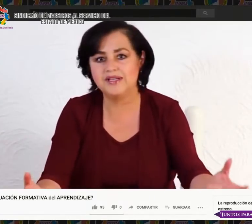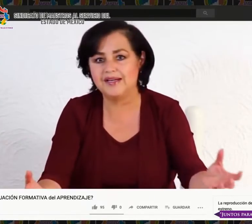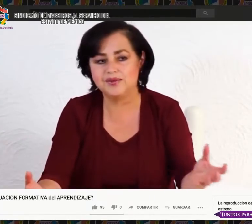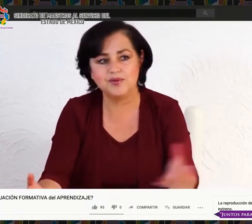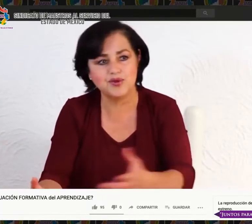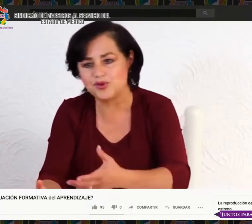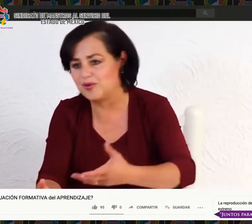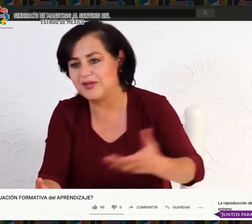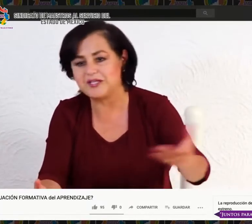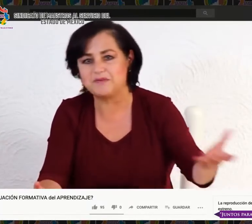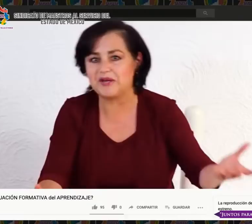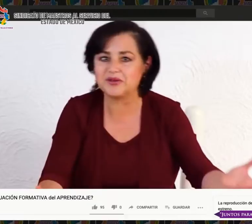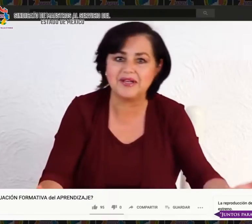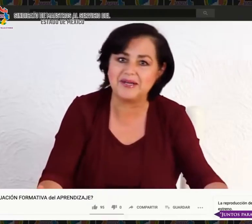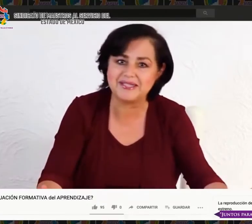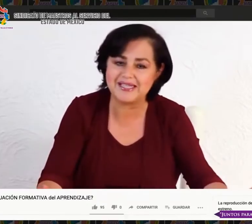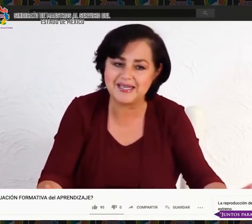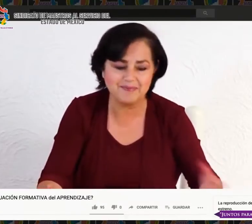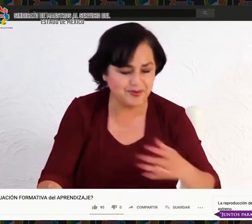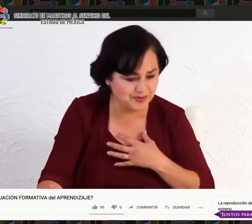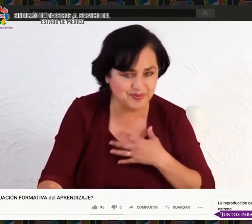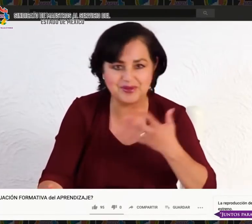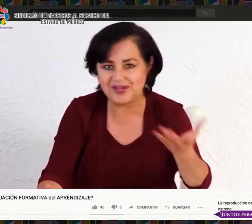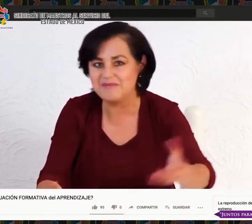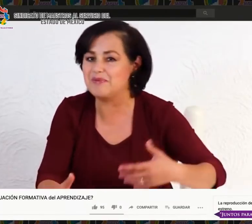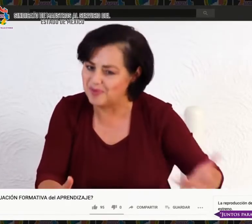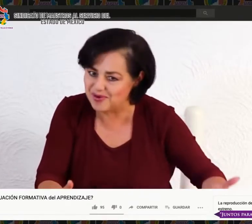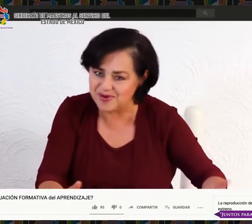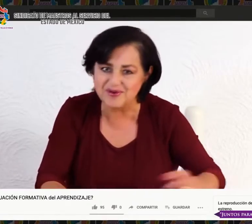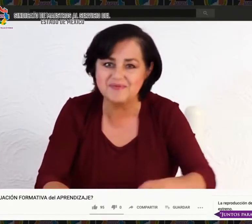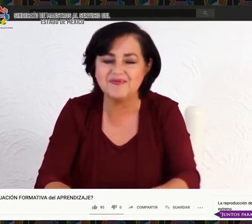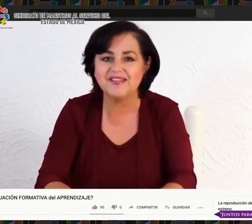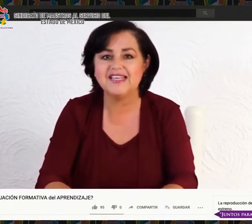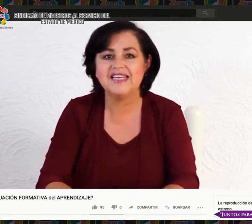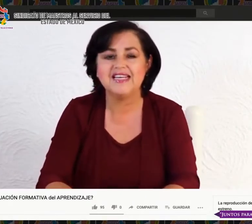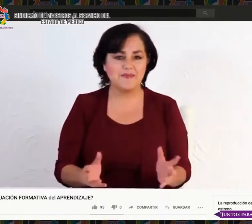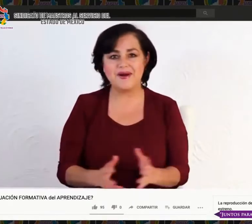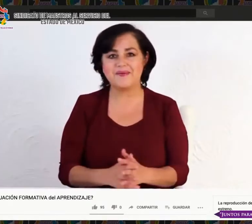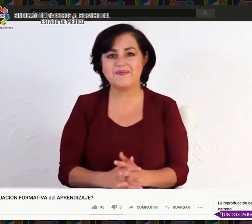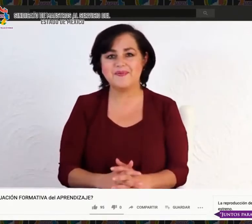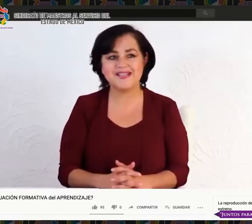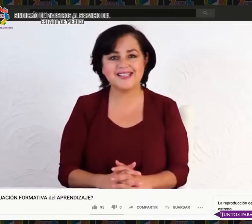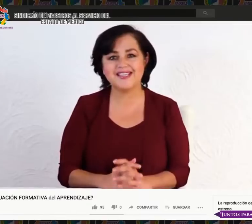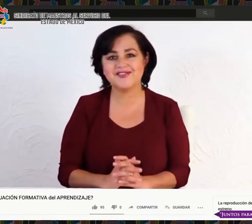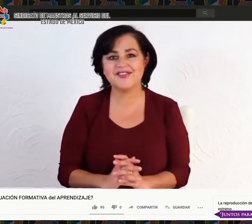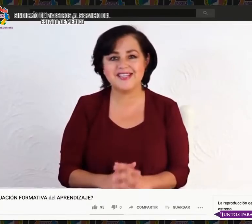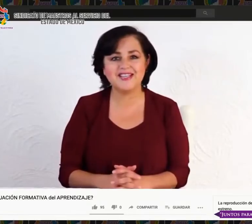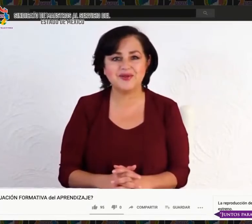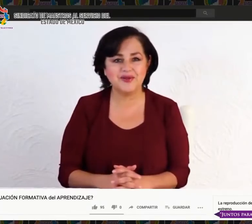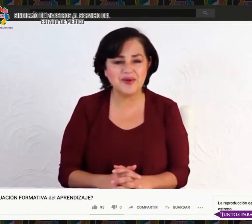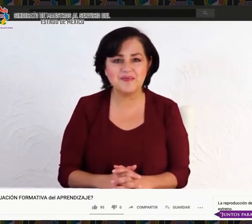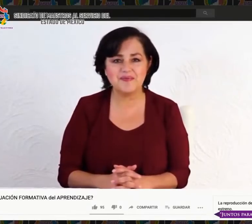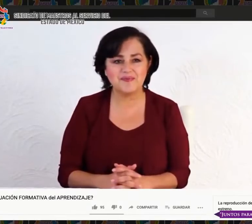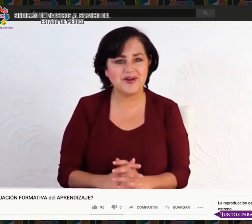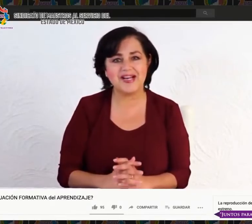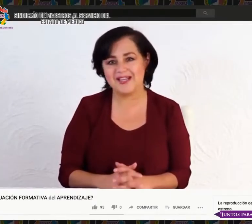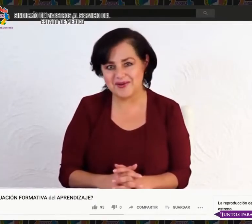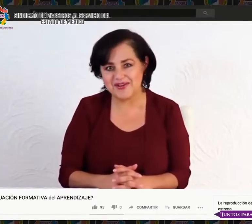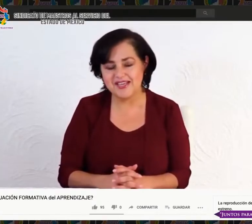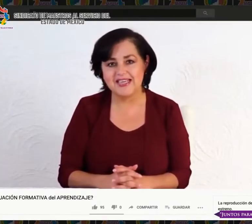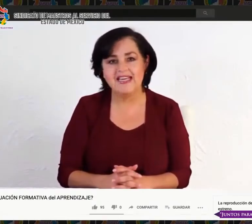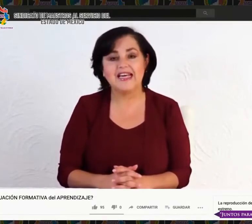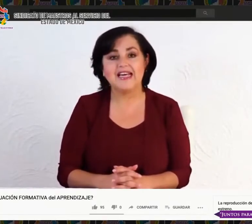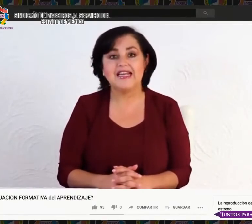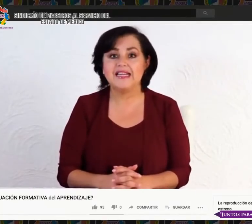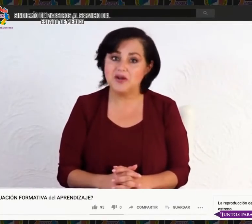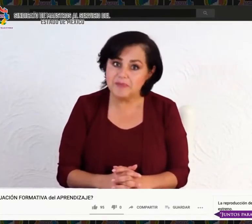algún curso, algún experto de cabecera, por supuesto que ahí me propongo yo. Bueno, pues eso sería todo por